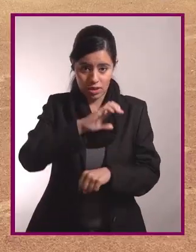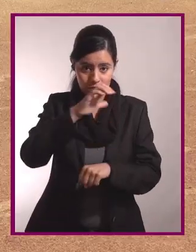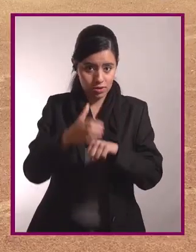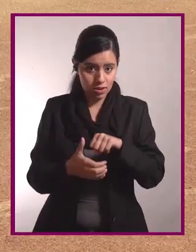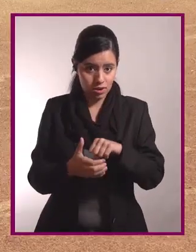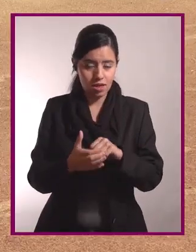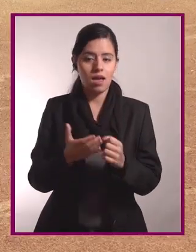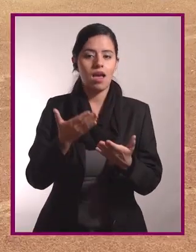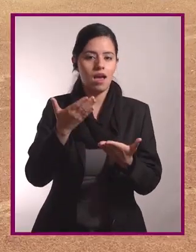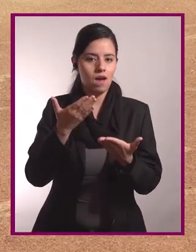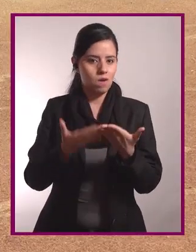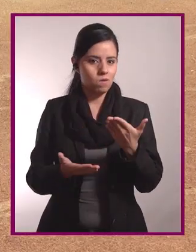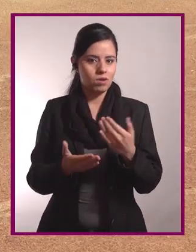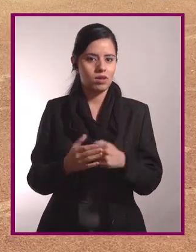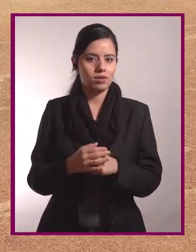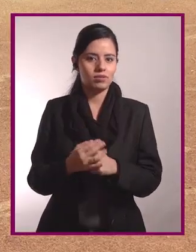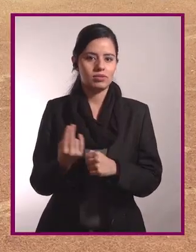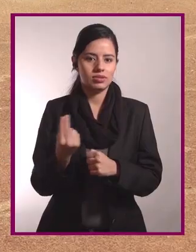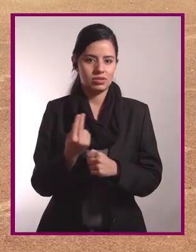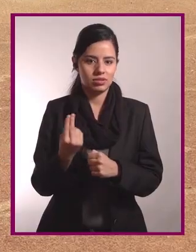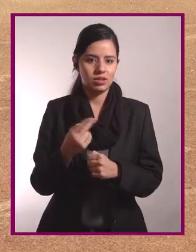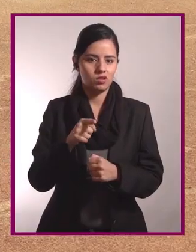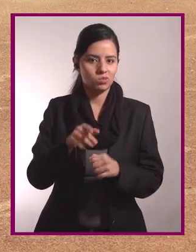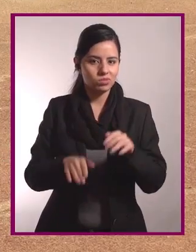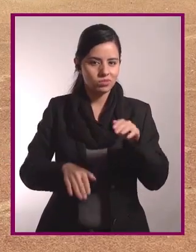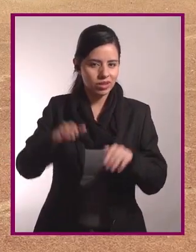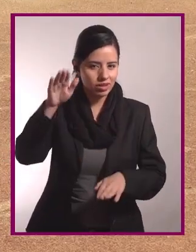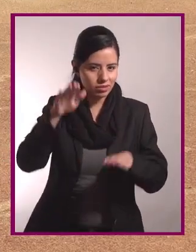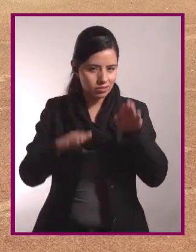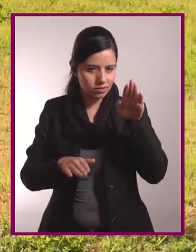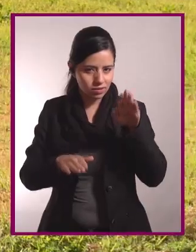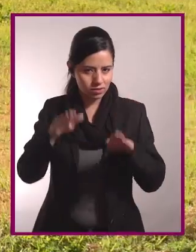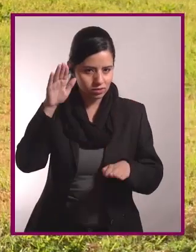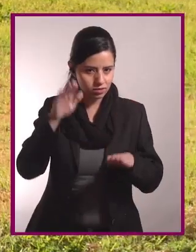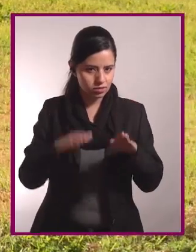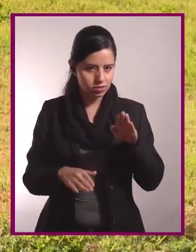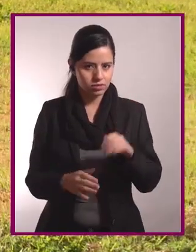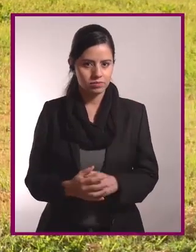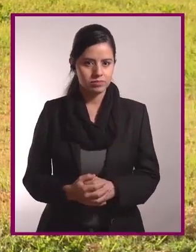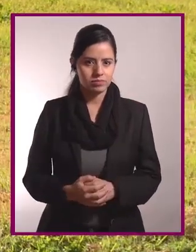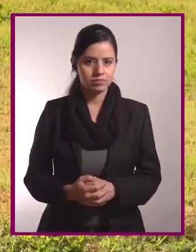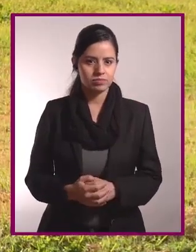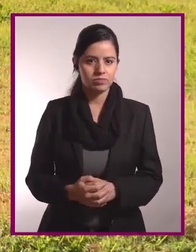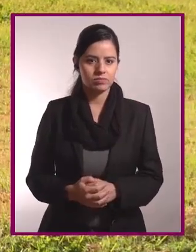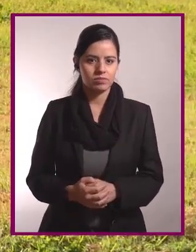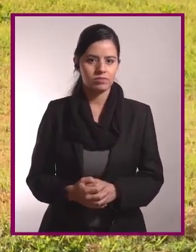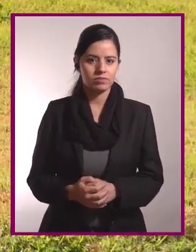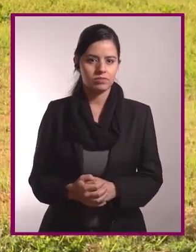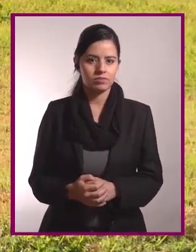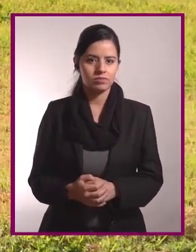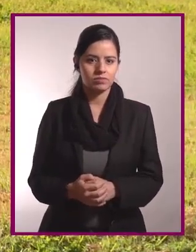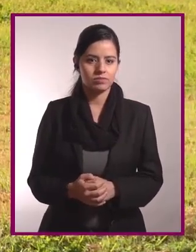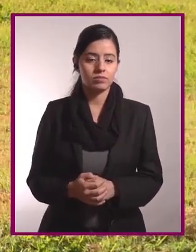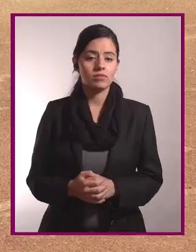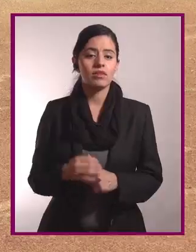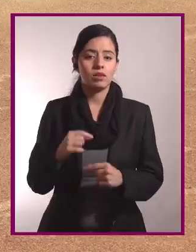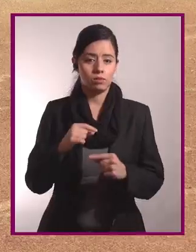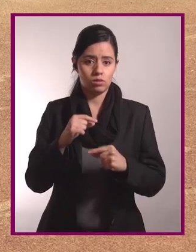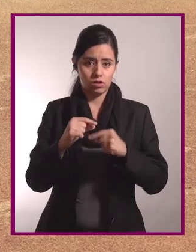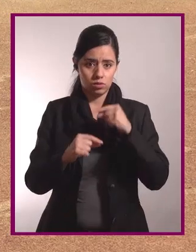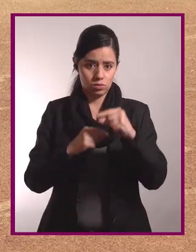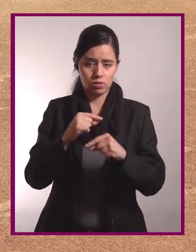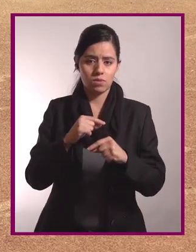de abrir y cerrar brazos, empezaremos con un brazo arriba, otro abajo, un brazo arriba, otro abajo.